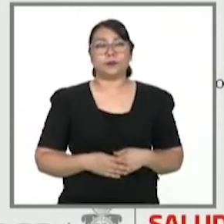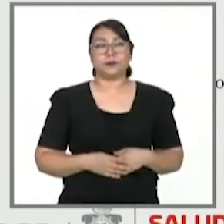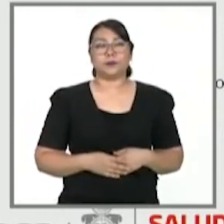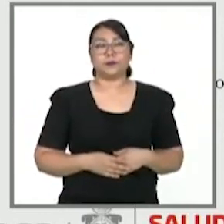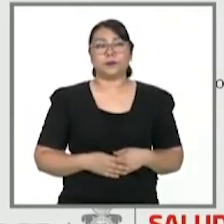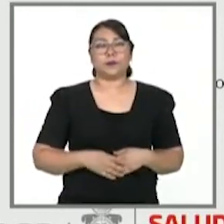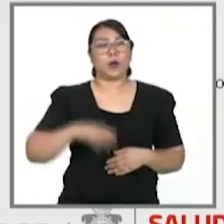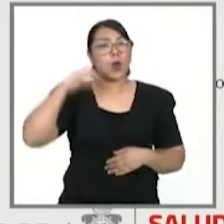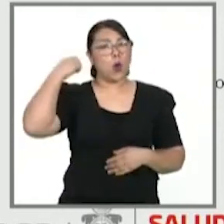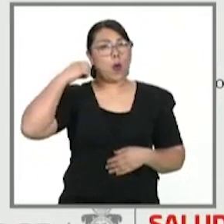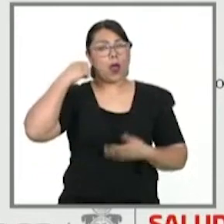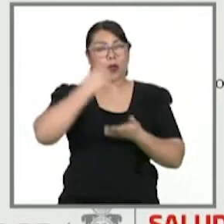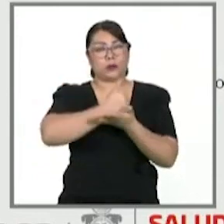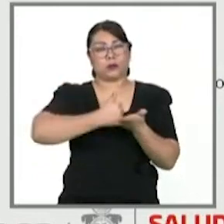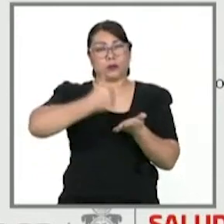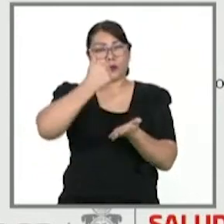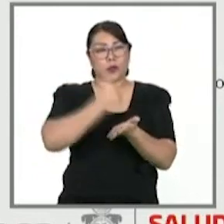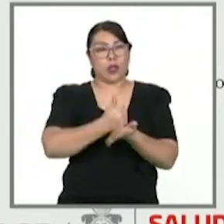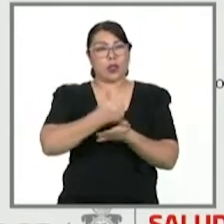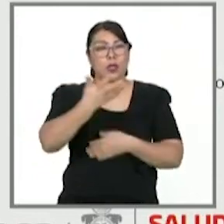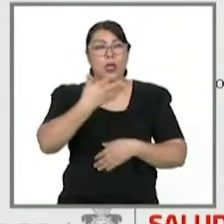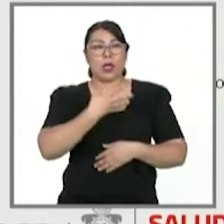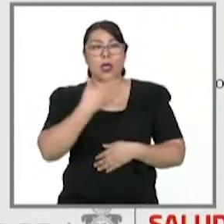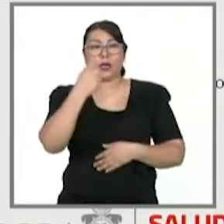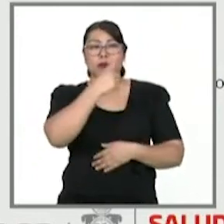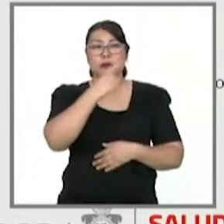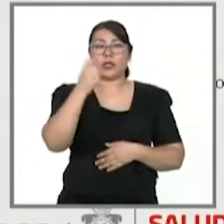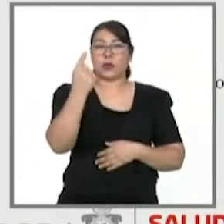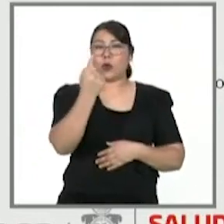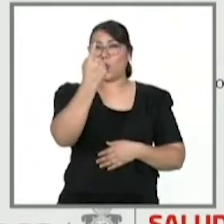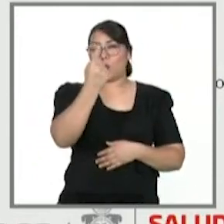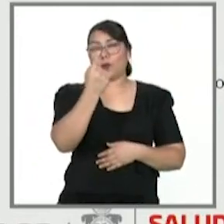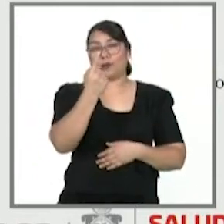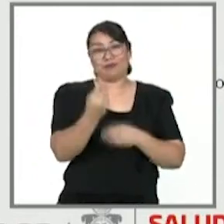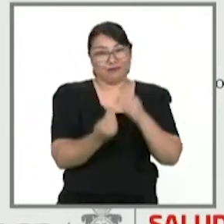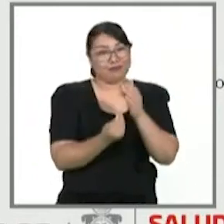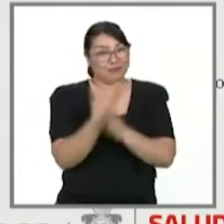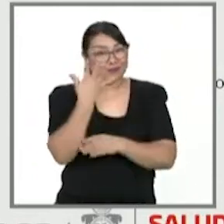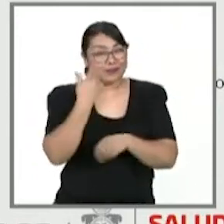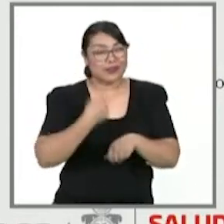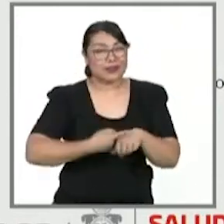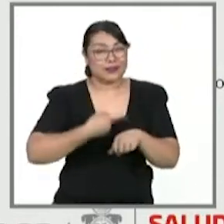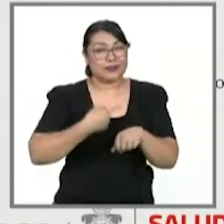en Oaxaca de Juárez, tenemos 101 casos nuevos.